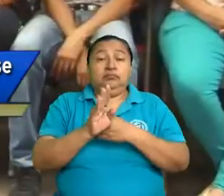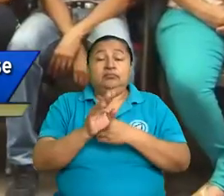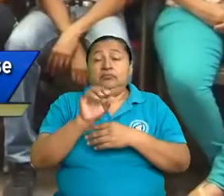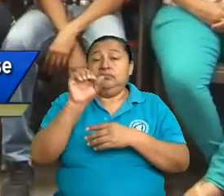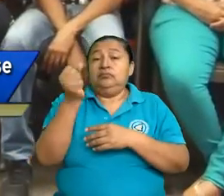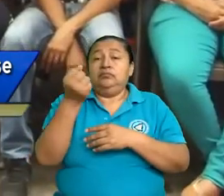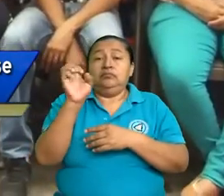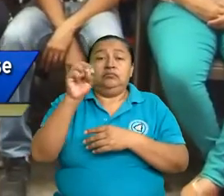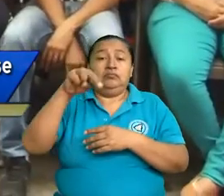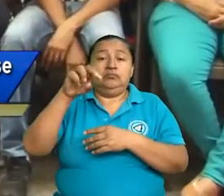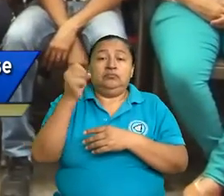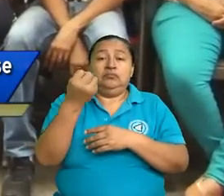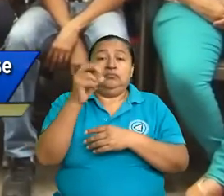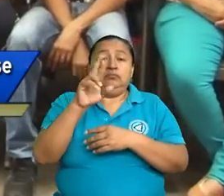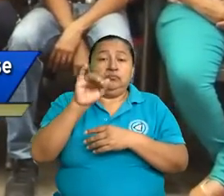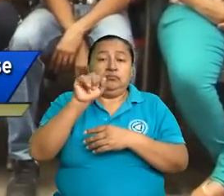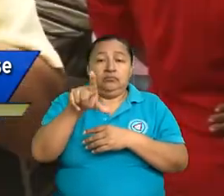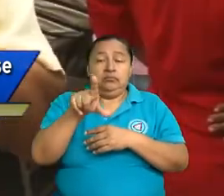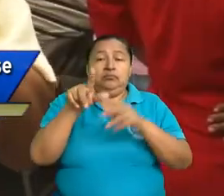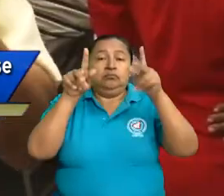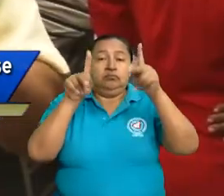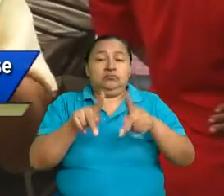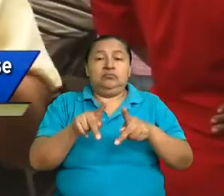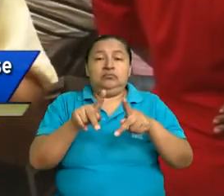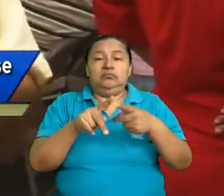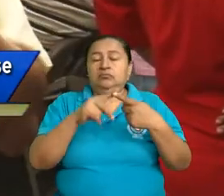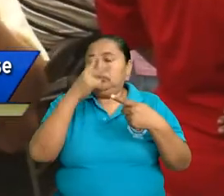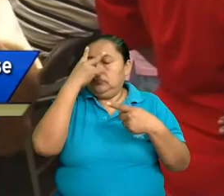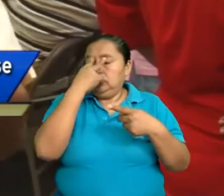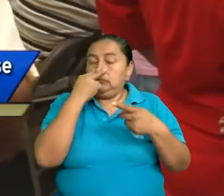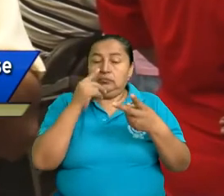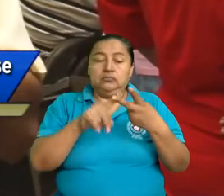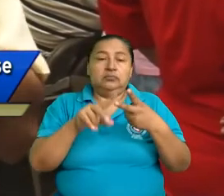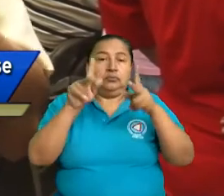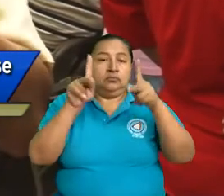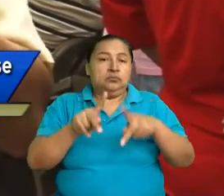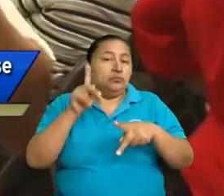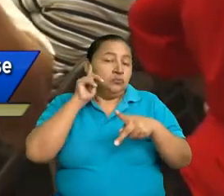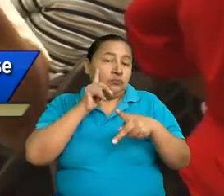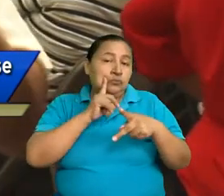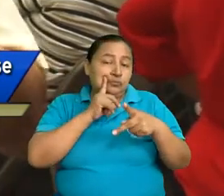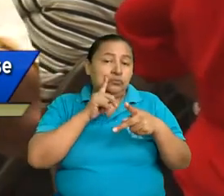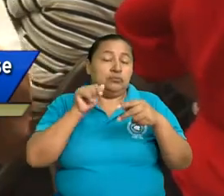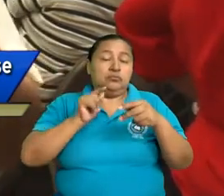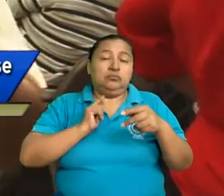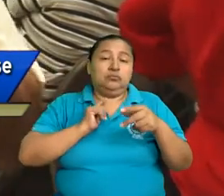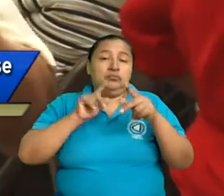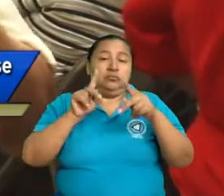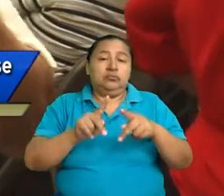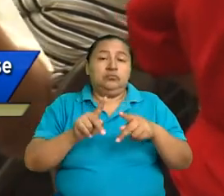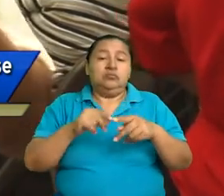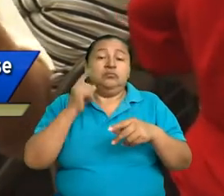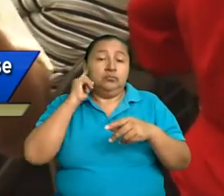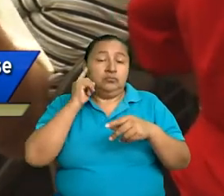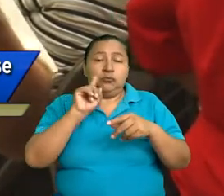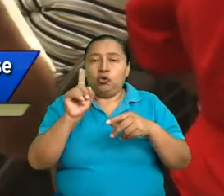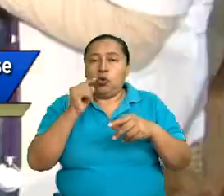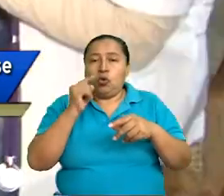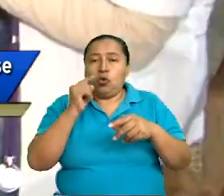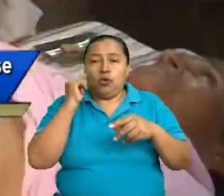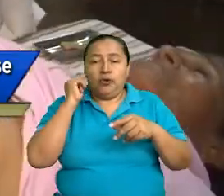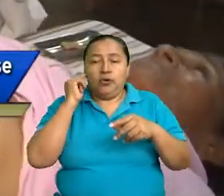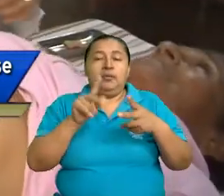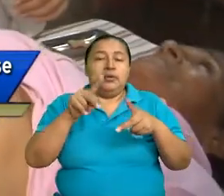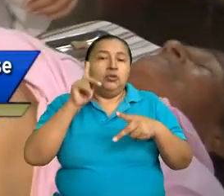sensoriales, estamos hablando de las personas ciegas, las personas no vivientes, las